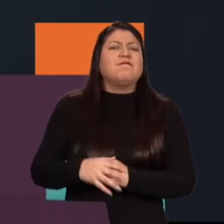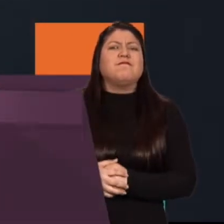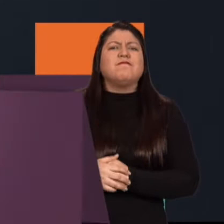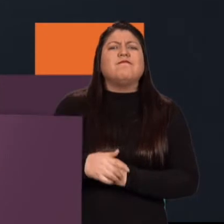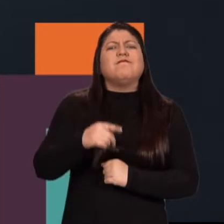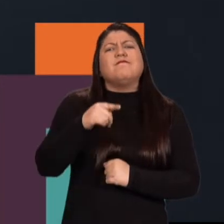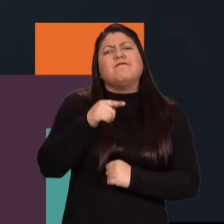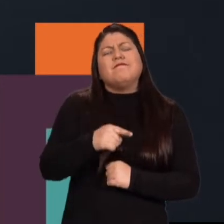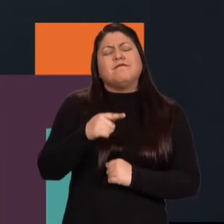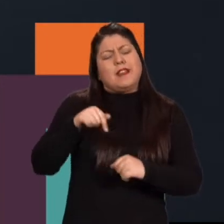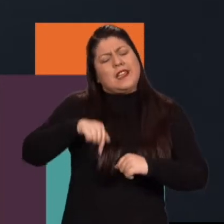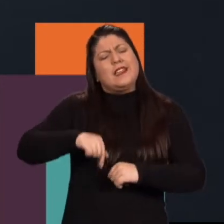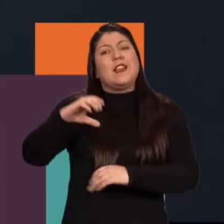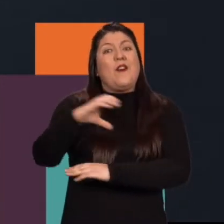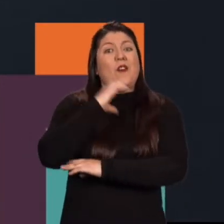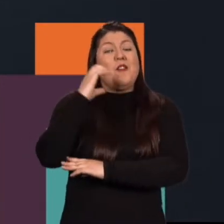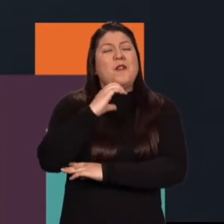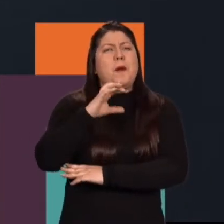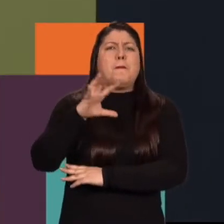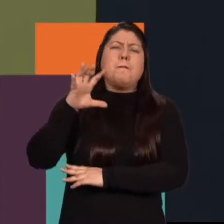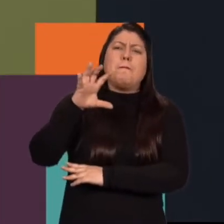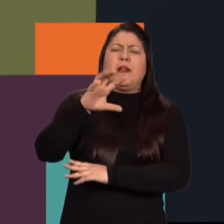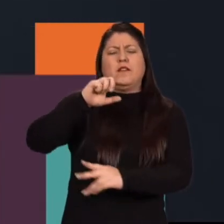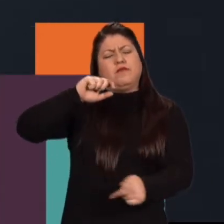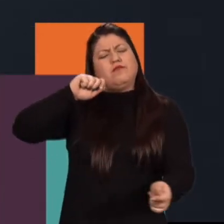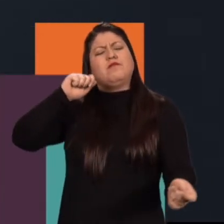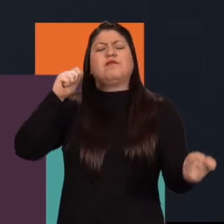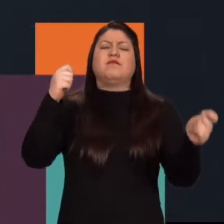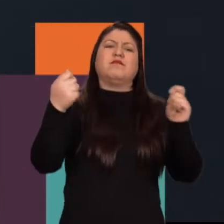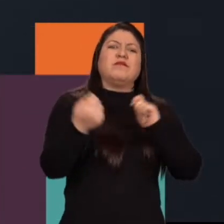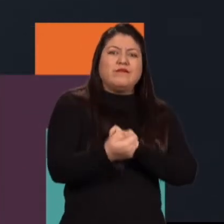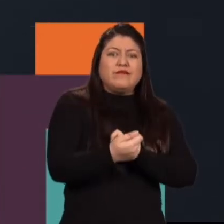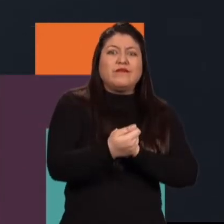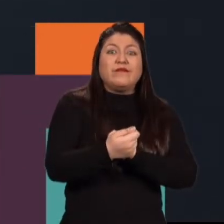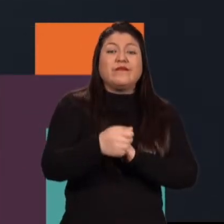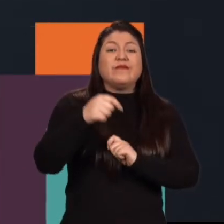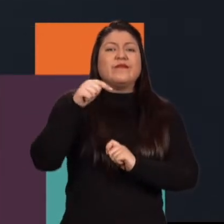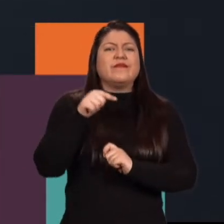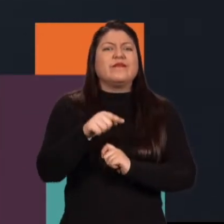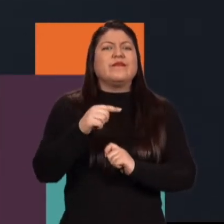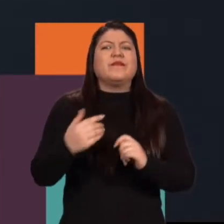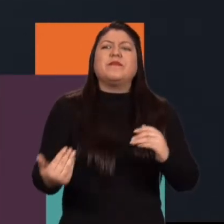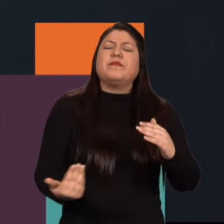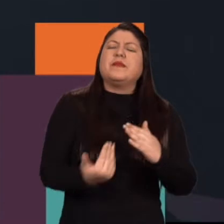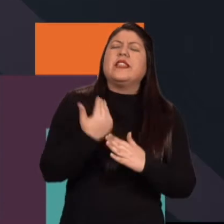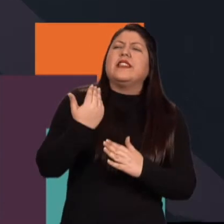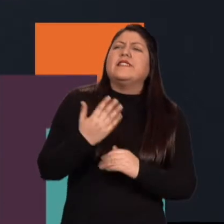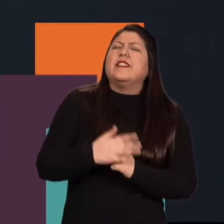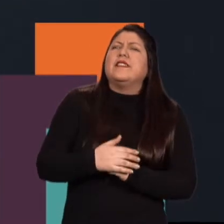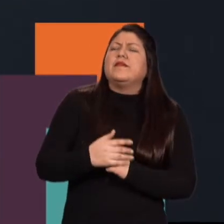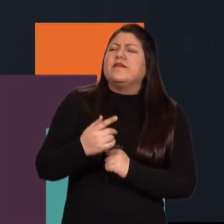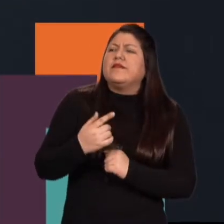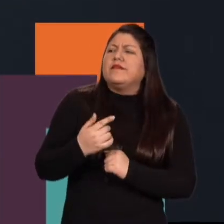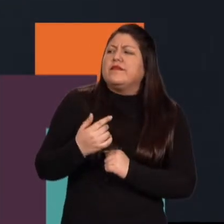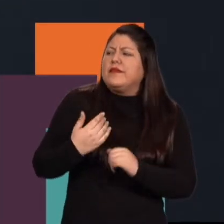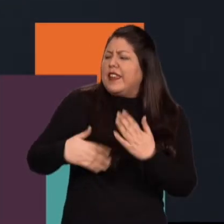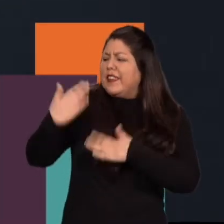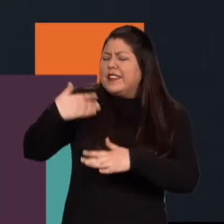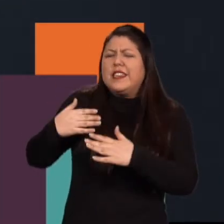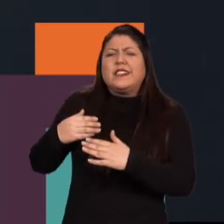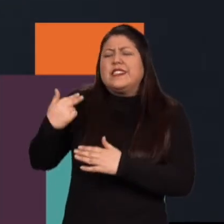esbozado en el sentido de que somos un país que se transforma, que ha empezado desde